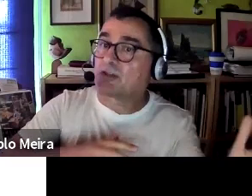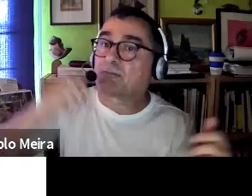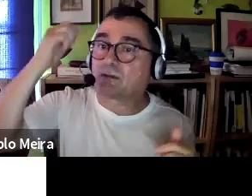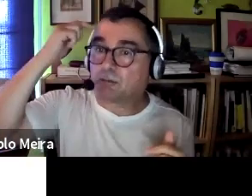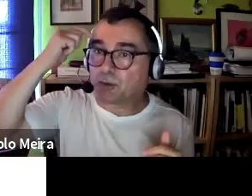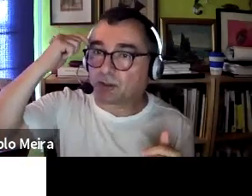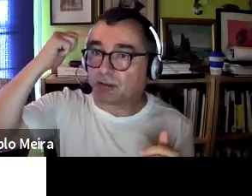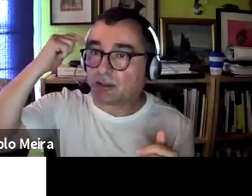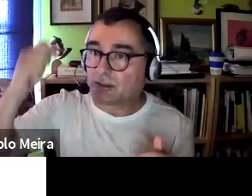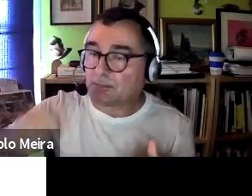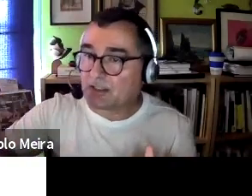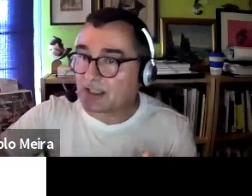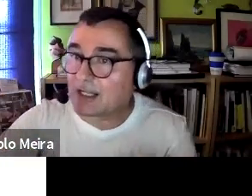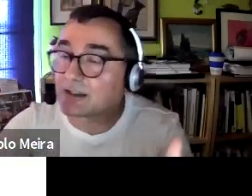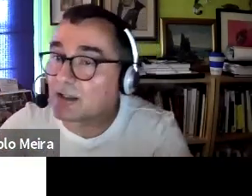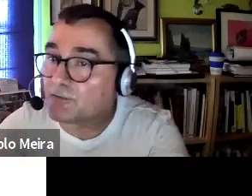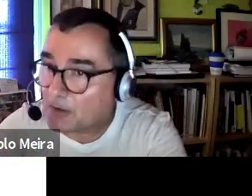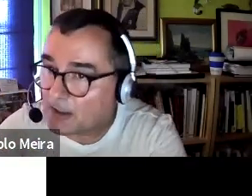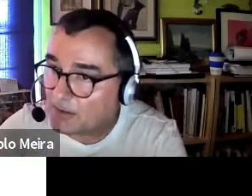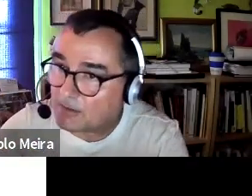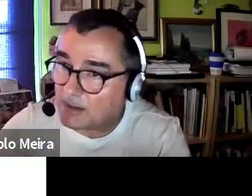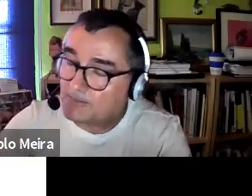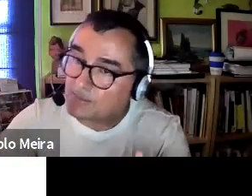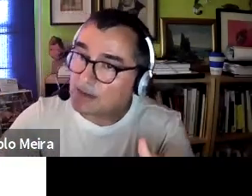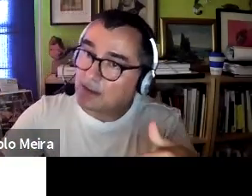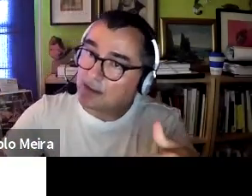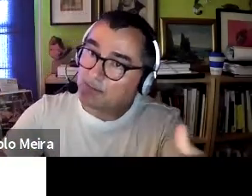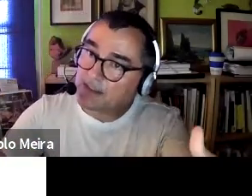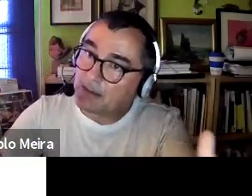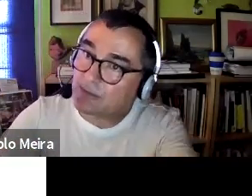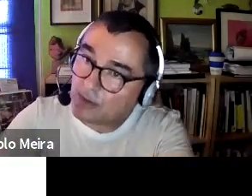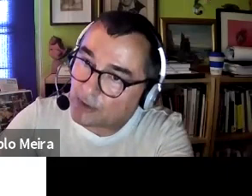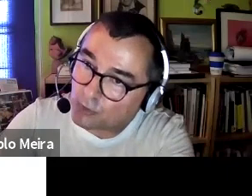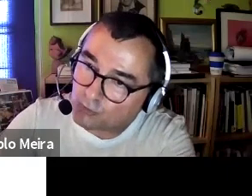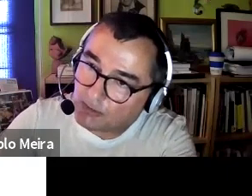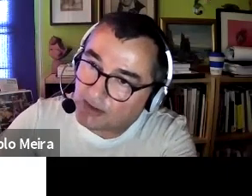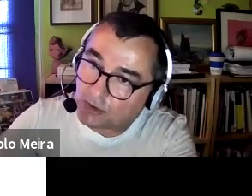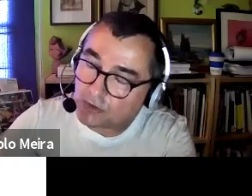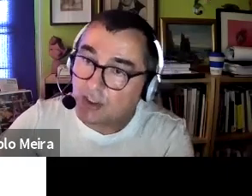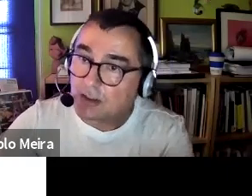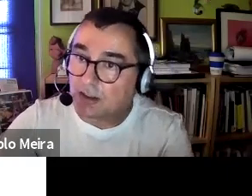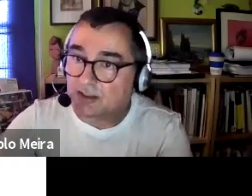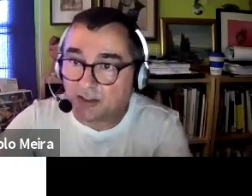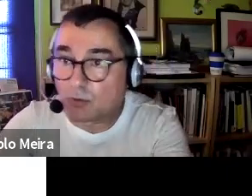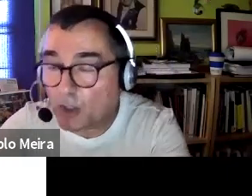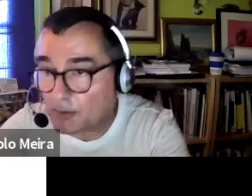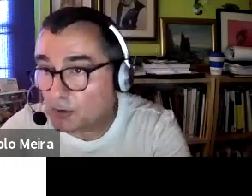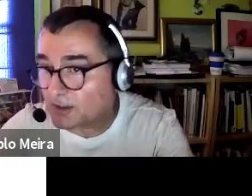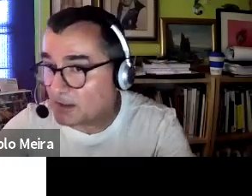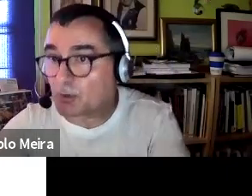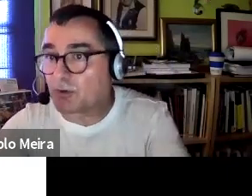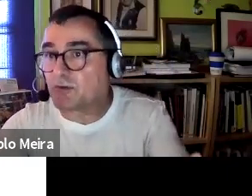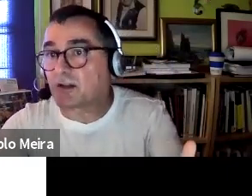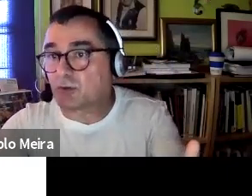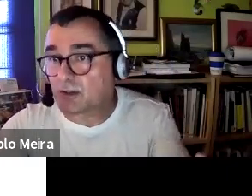que comenté al principio que se presentará el tercer informe del IPCC en el mes de marzo del año 2022 y está siendo muy